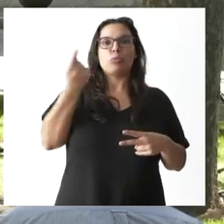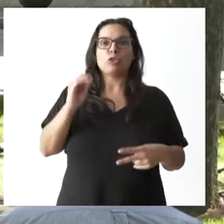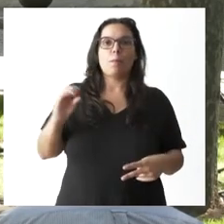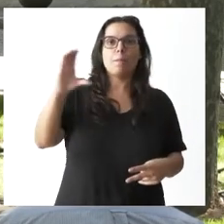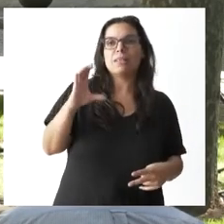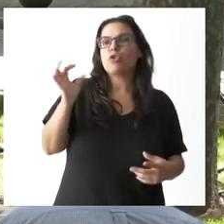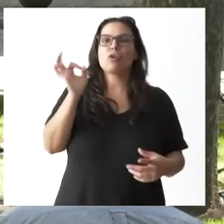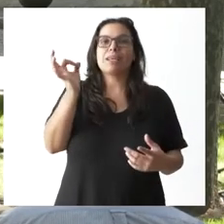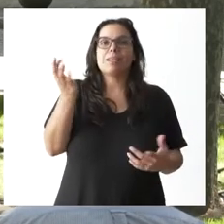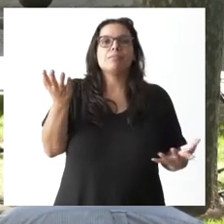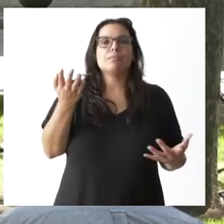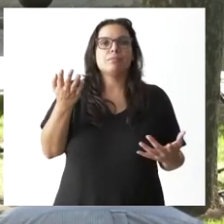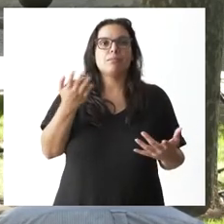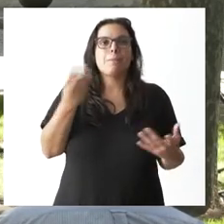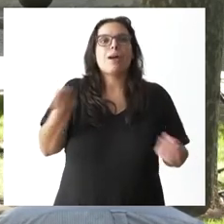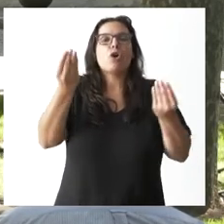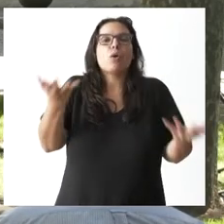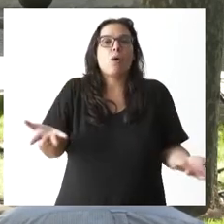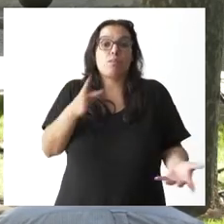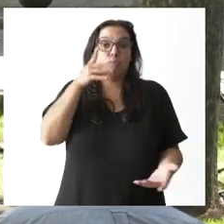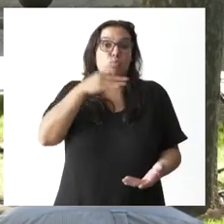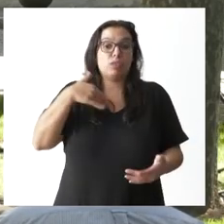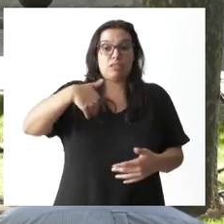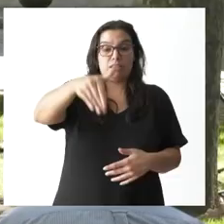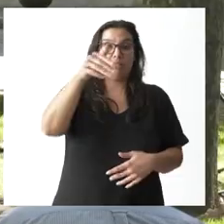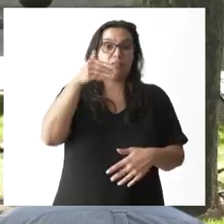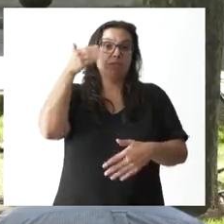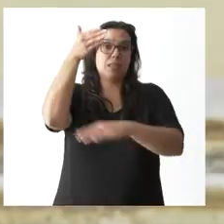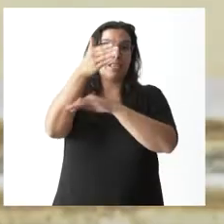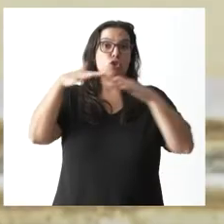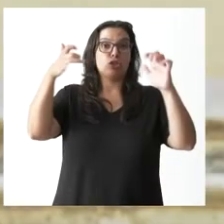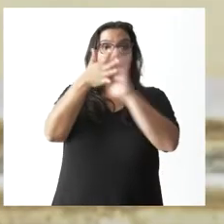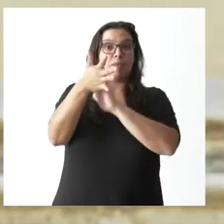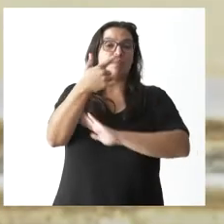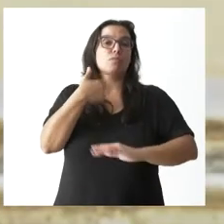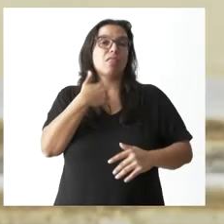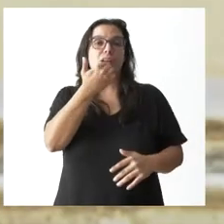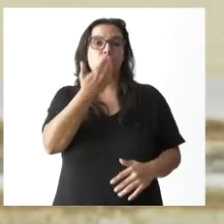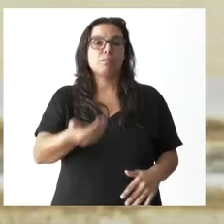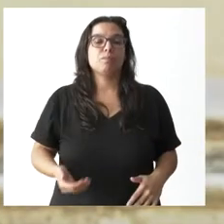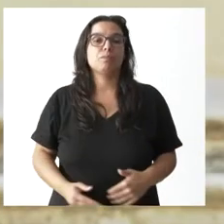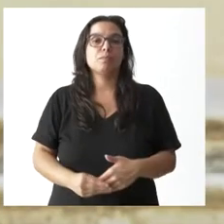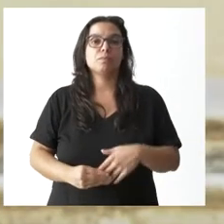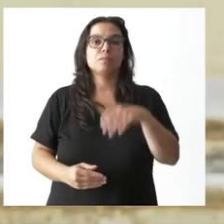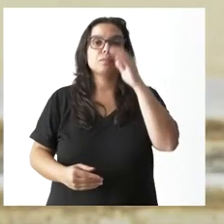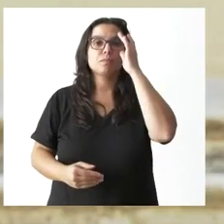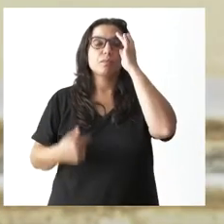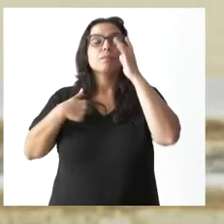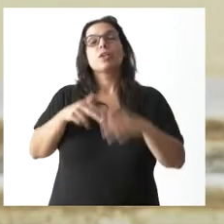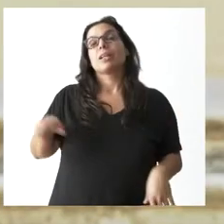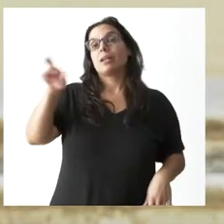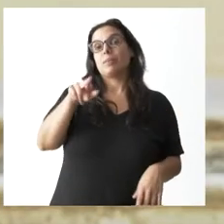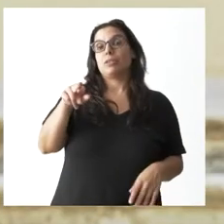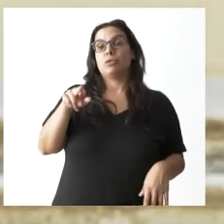dice, tiene intención de comparecer en unas semanas. Sí, vuelvo a insistir. El